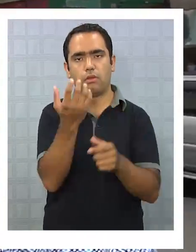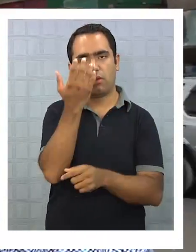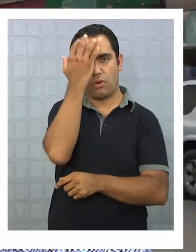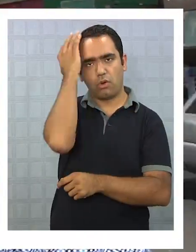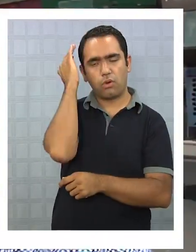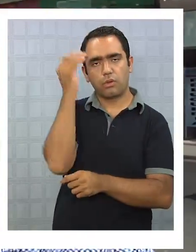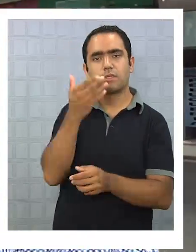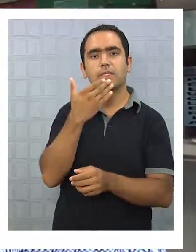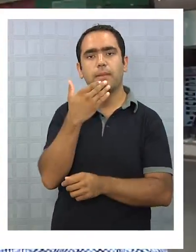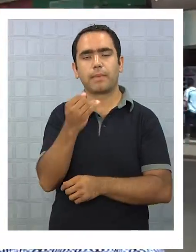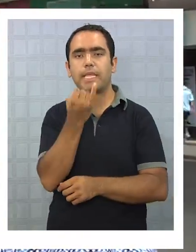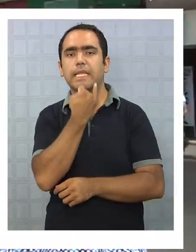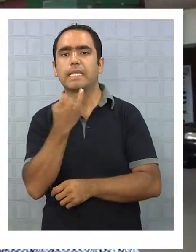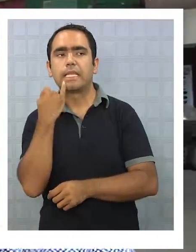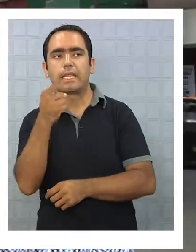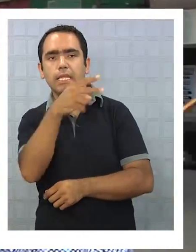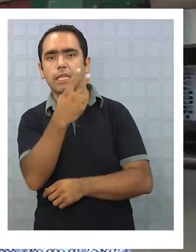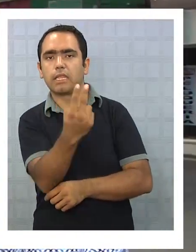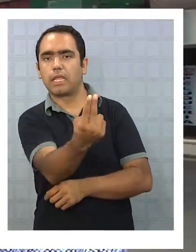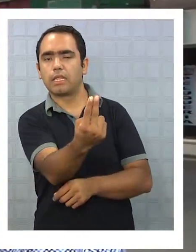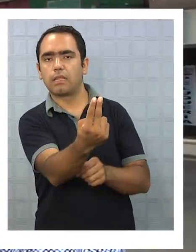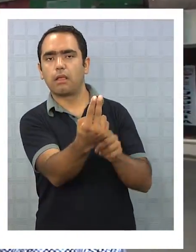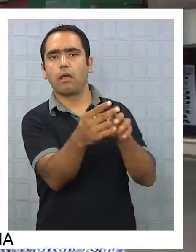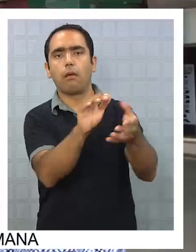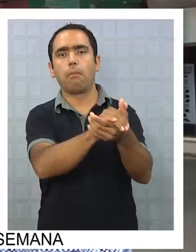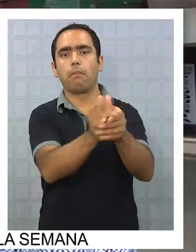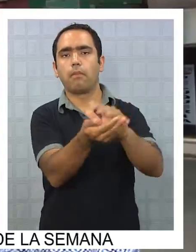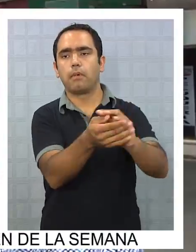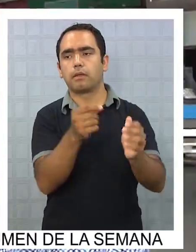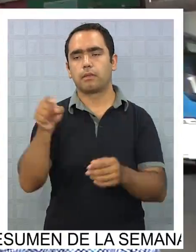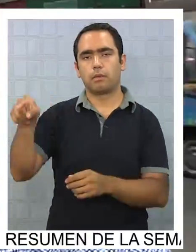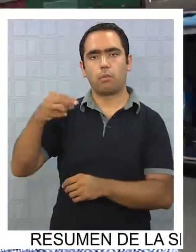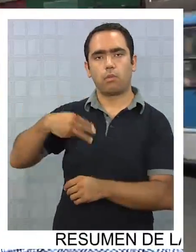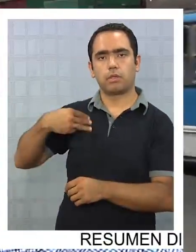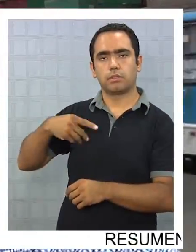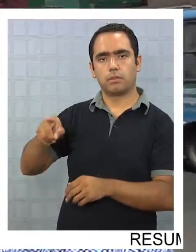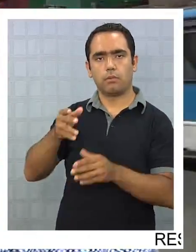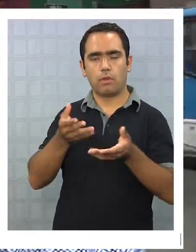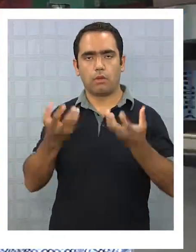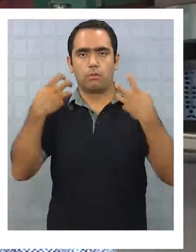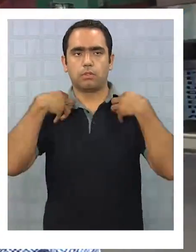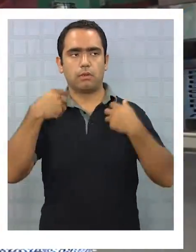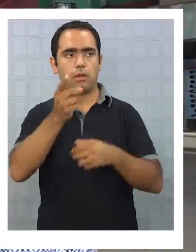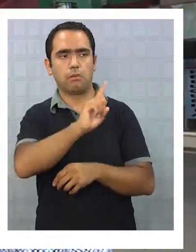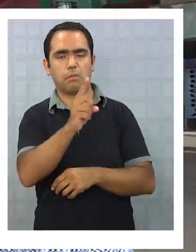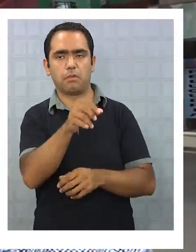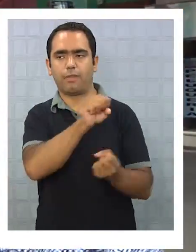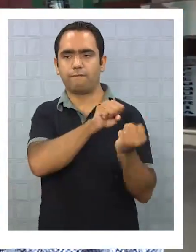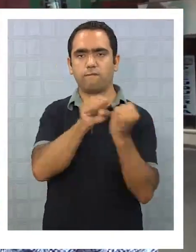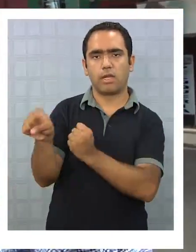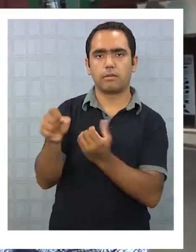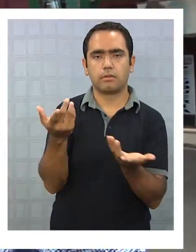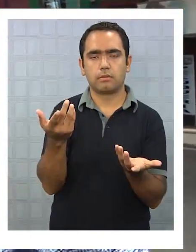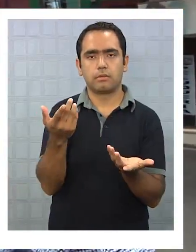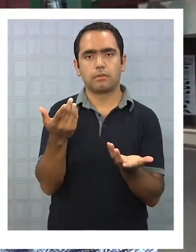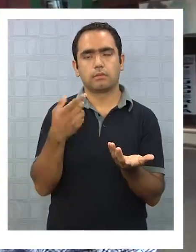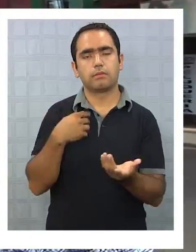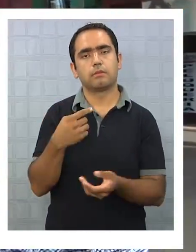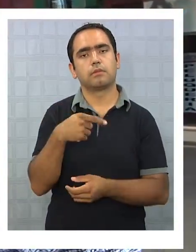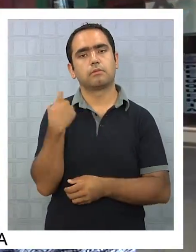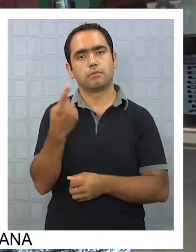Rossi y el propio intendente Carte para impedir que el municipio organizara esto. Nosotros el día